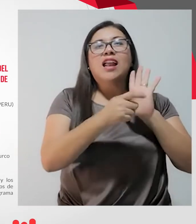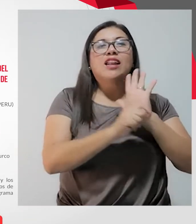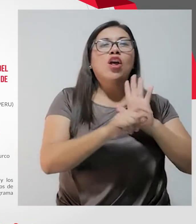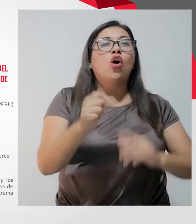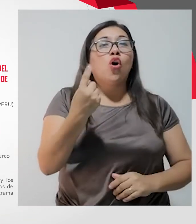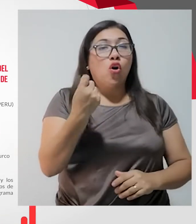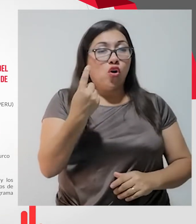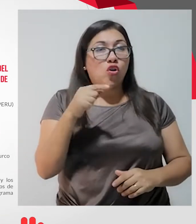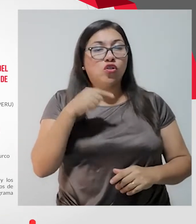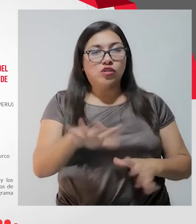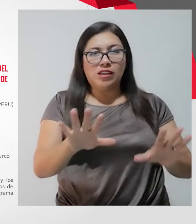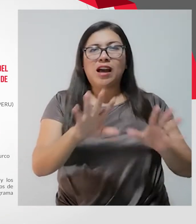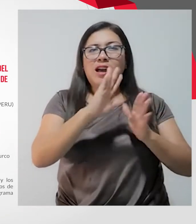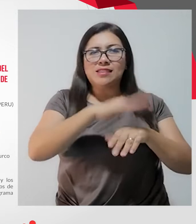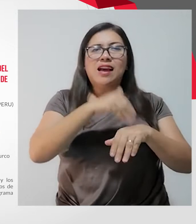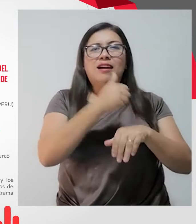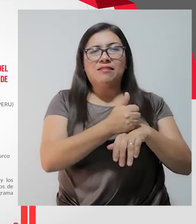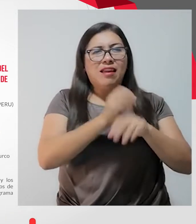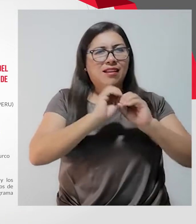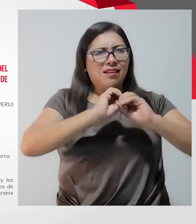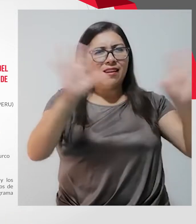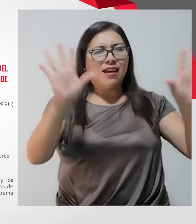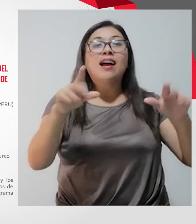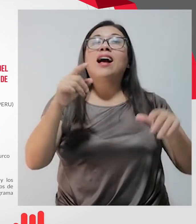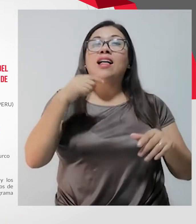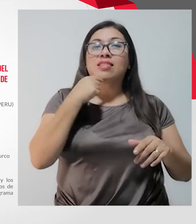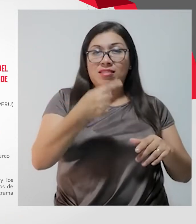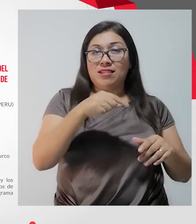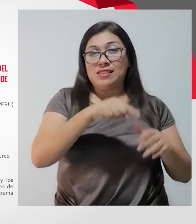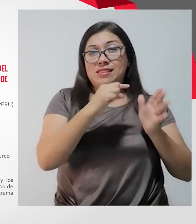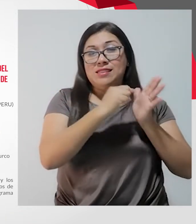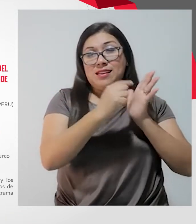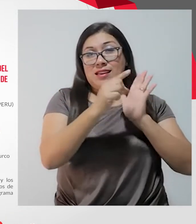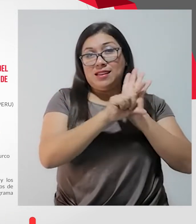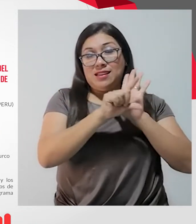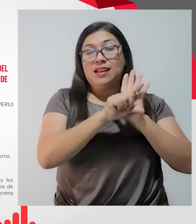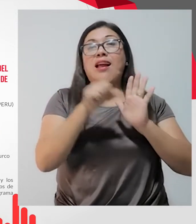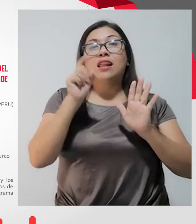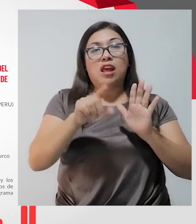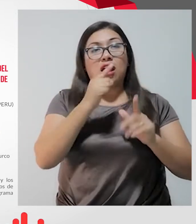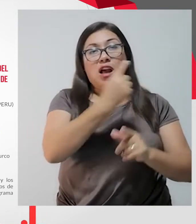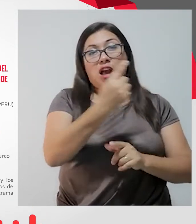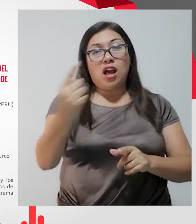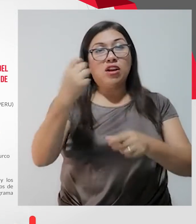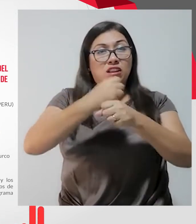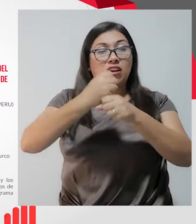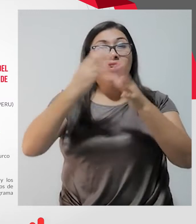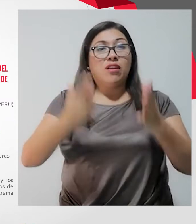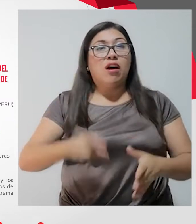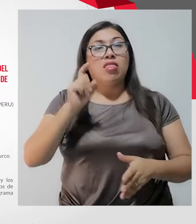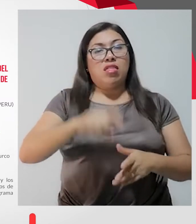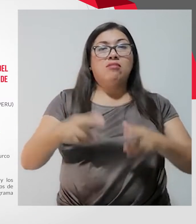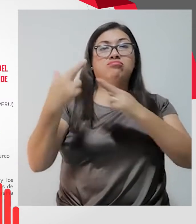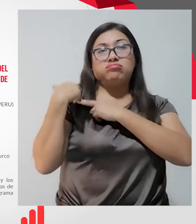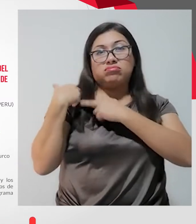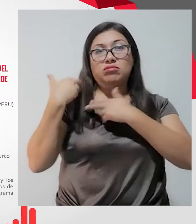establece claramente que debemos de cumplir con nuestras funciones que están establecidas en